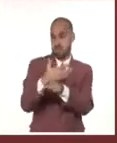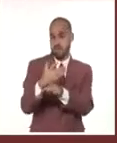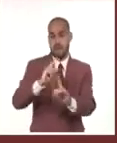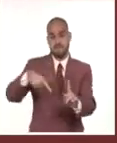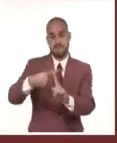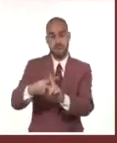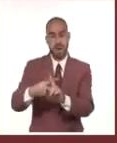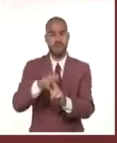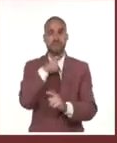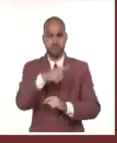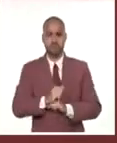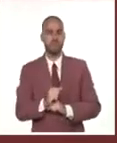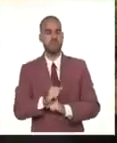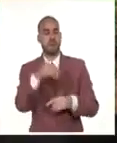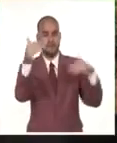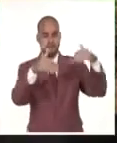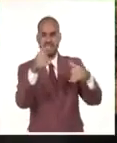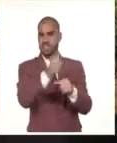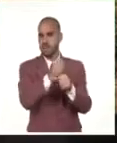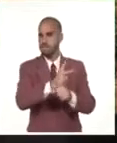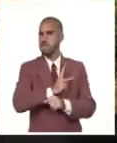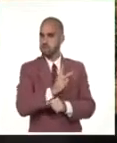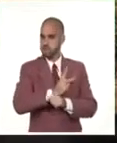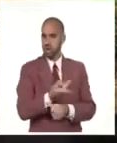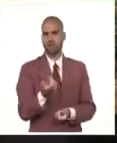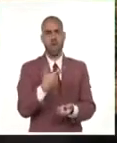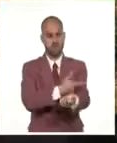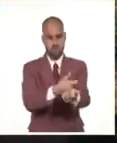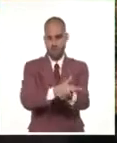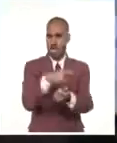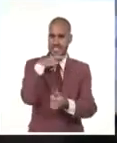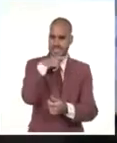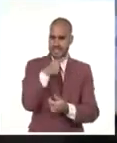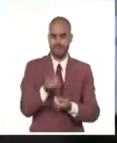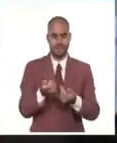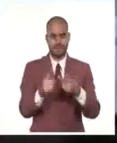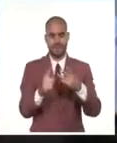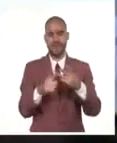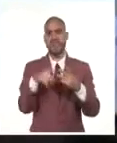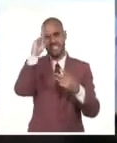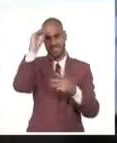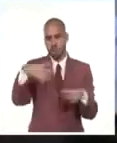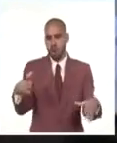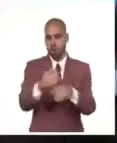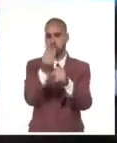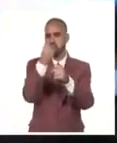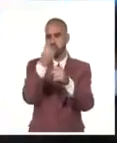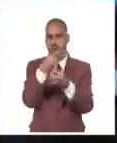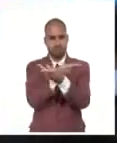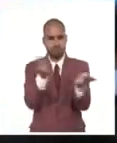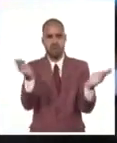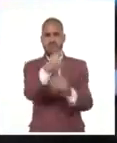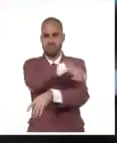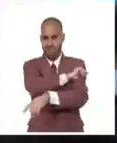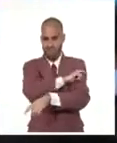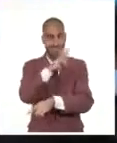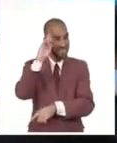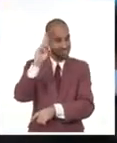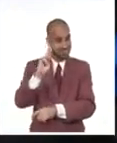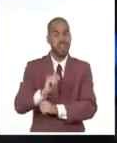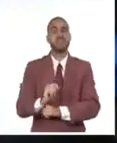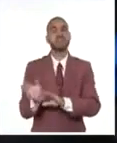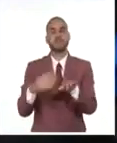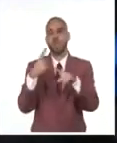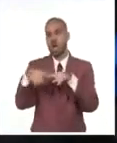como son la participación en trabajos voluntarios, donaciones de sangre, la conformación de los módulos que se le dio a la población, la participación en la